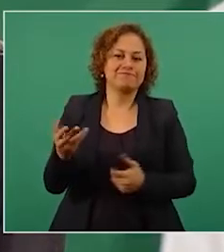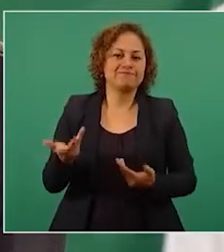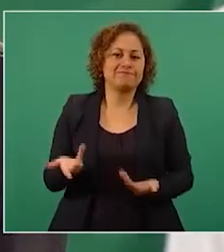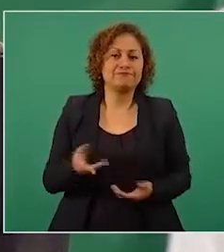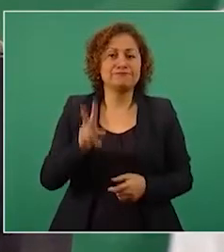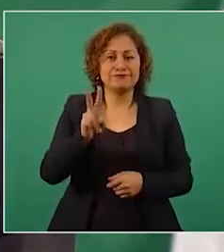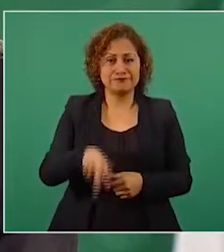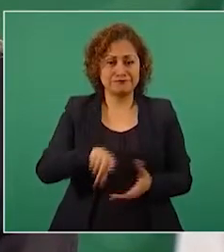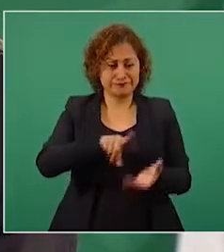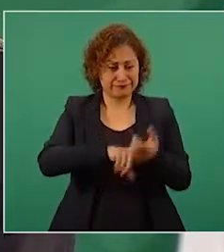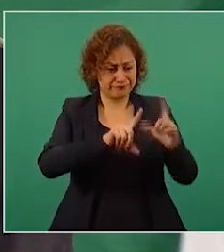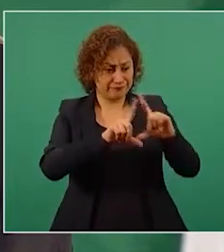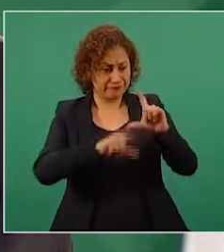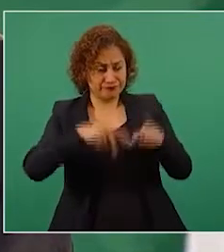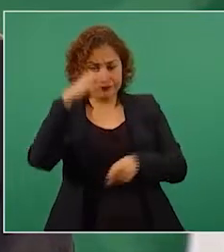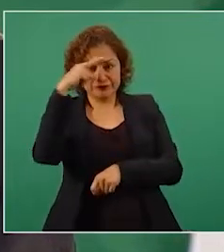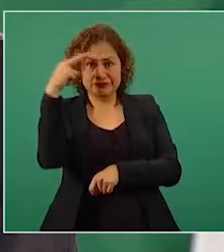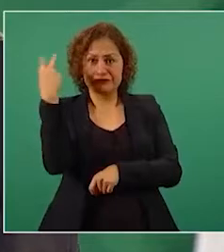mexicana.